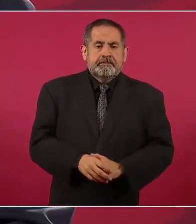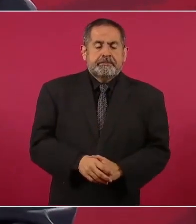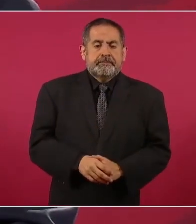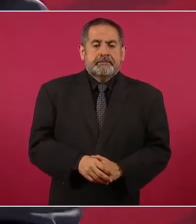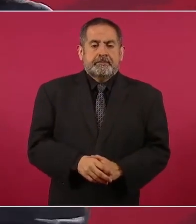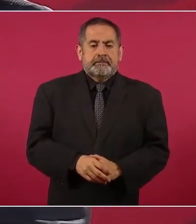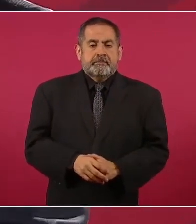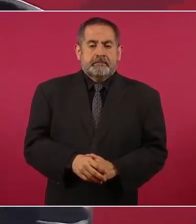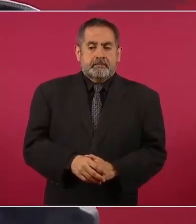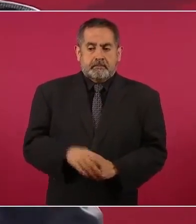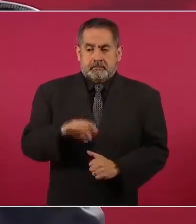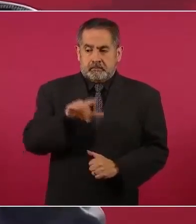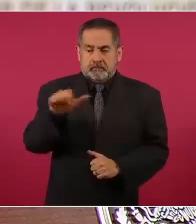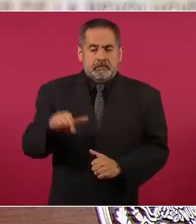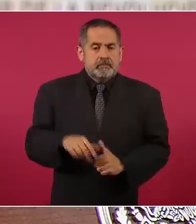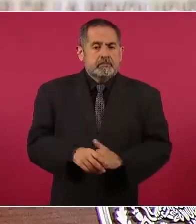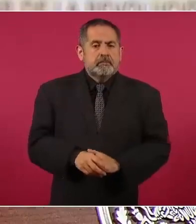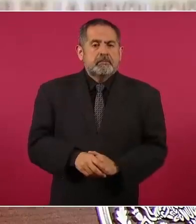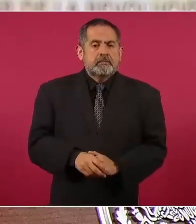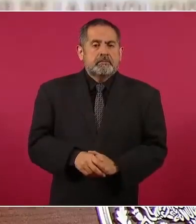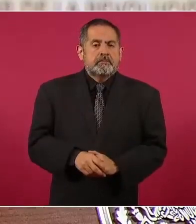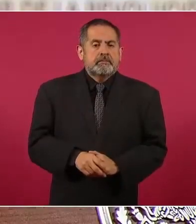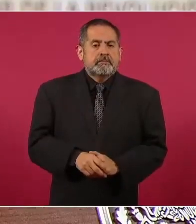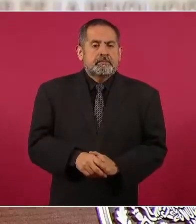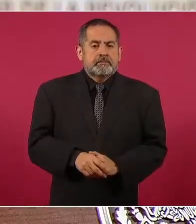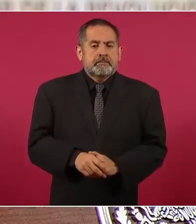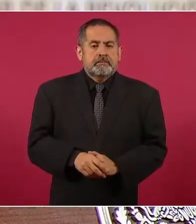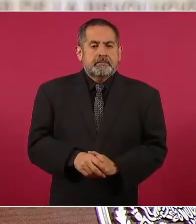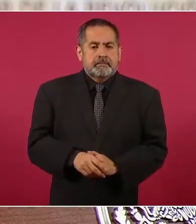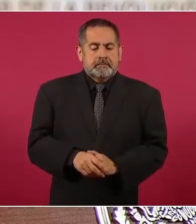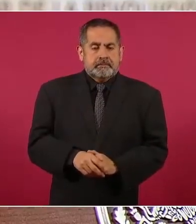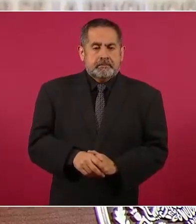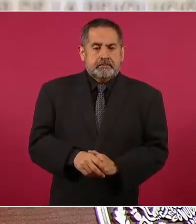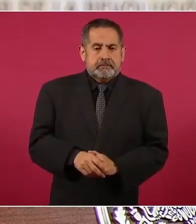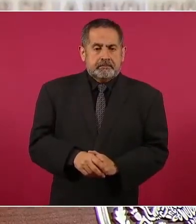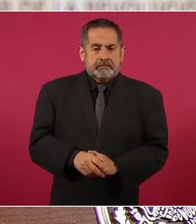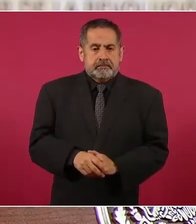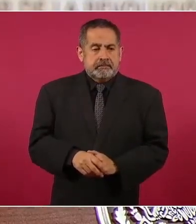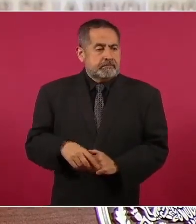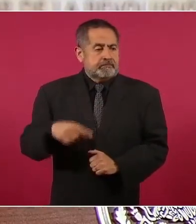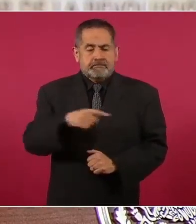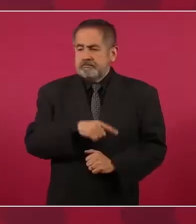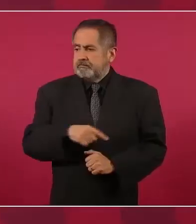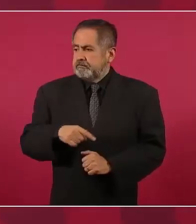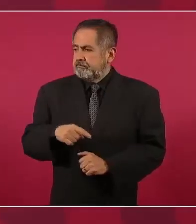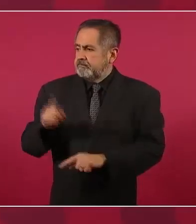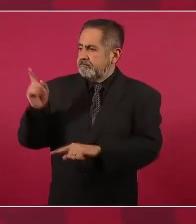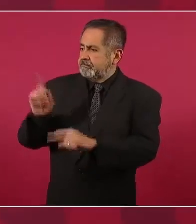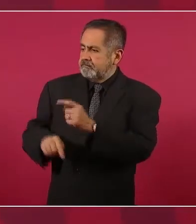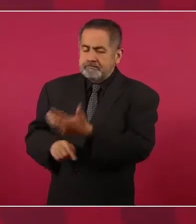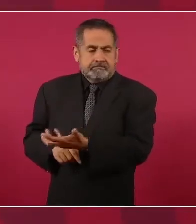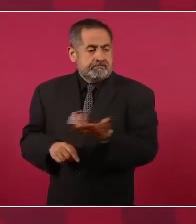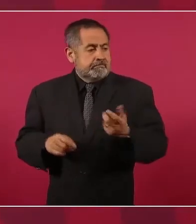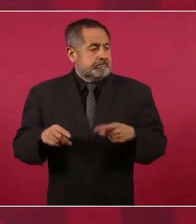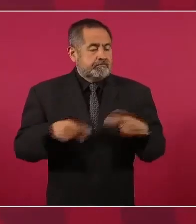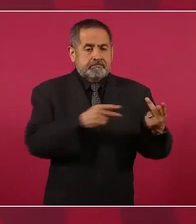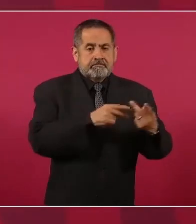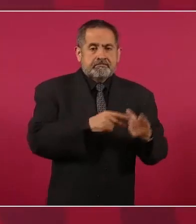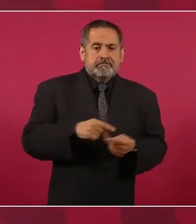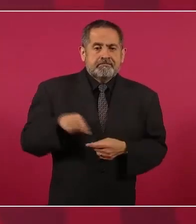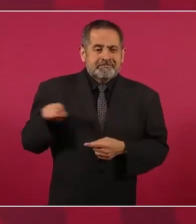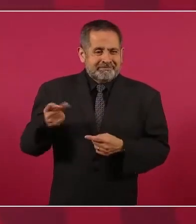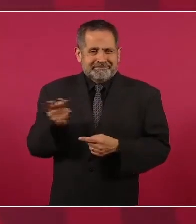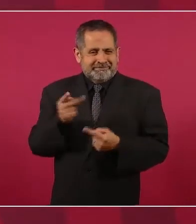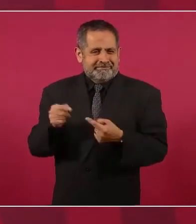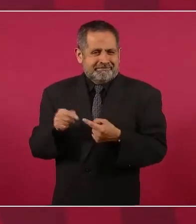Y luego las privatizaciones. Se pelea con Salinas, pero continúa